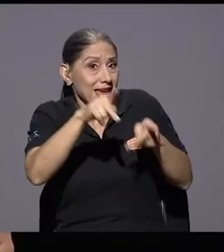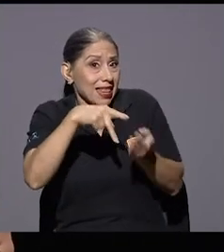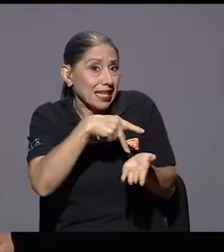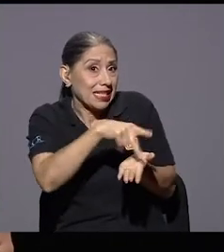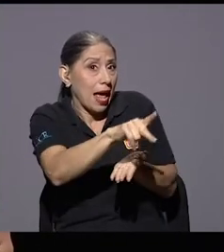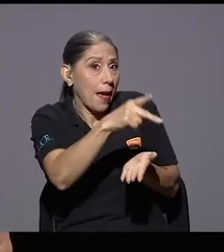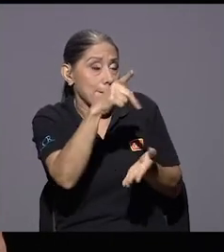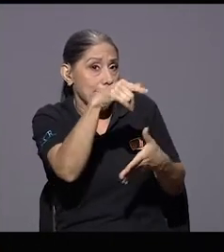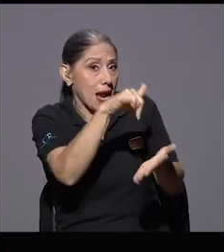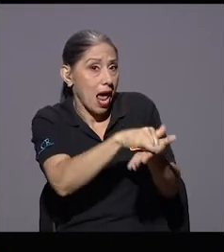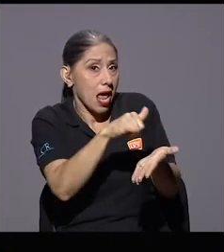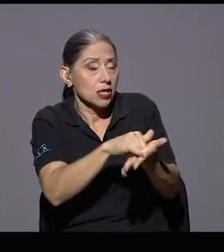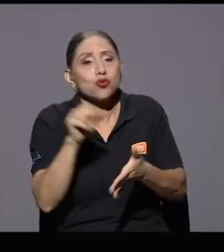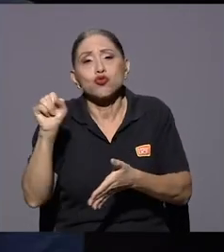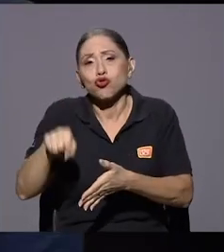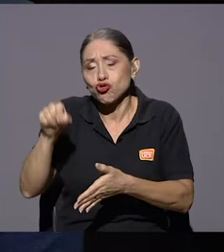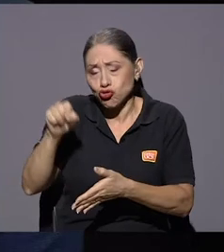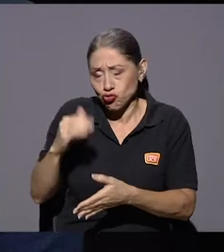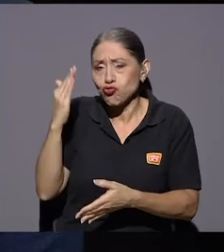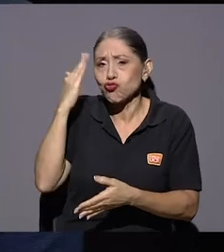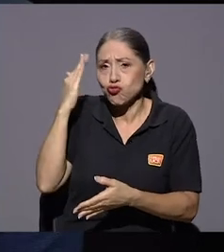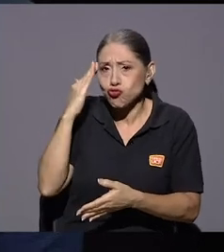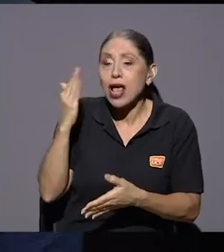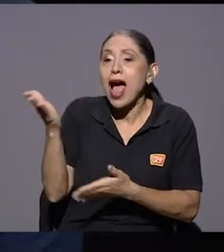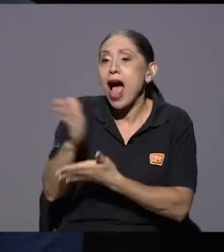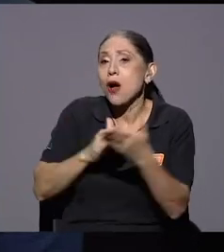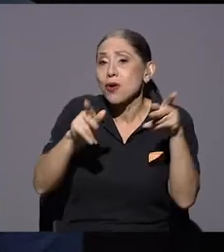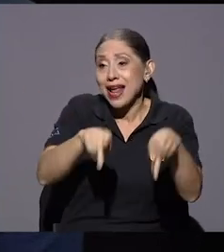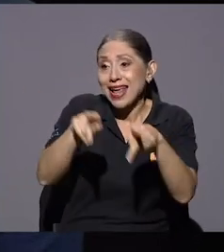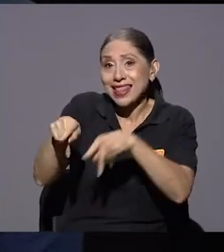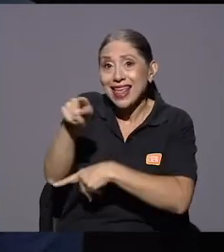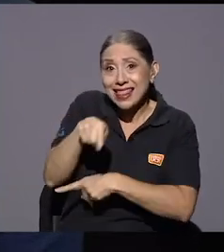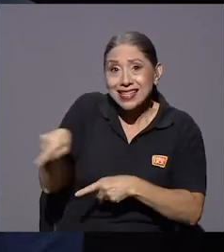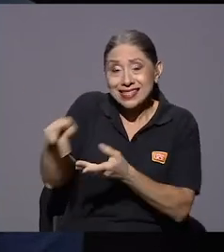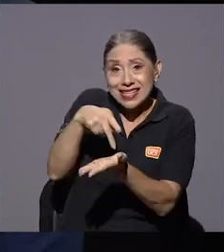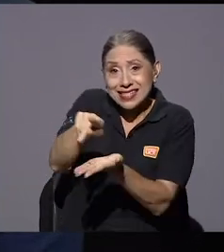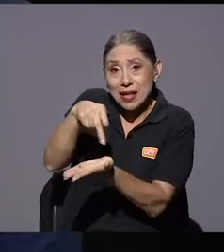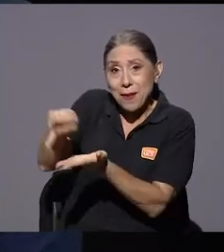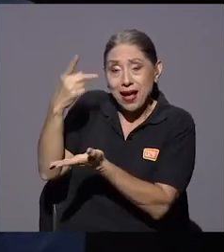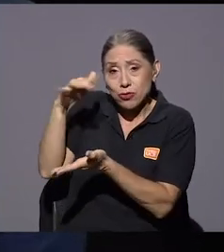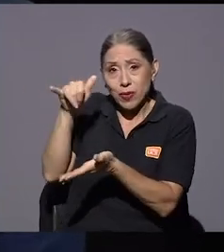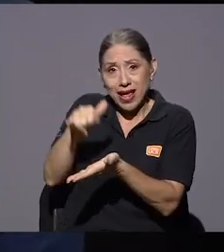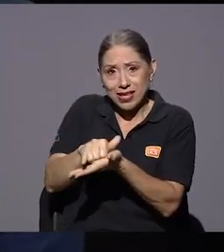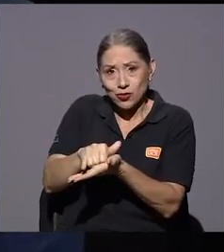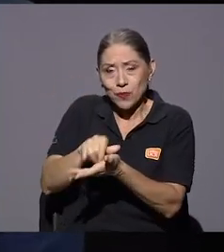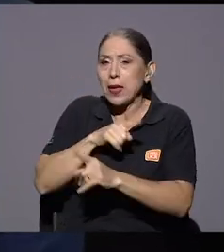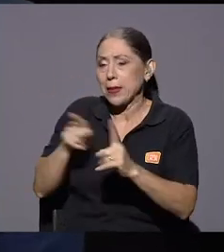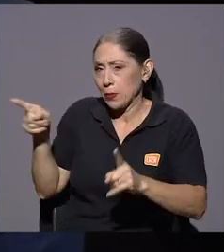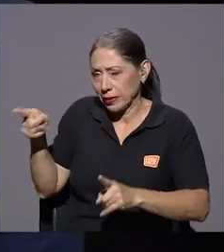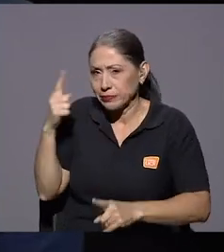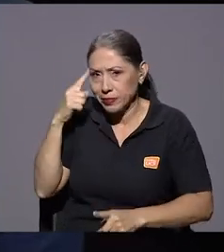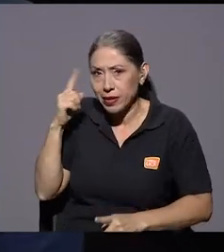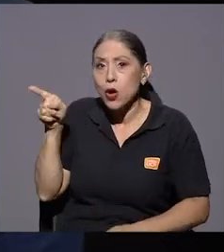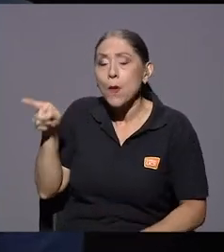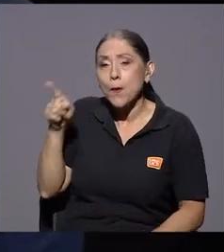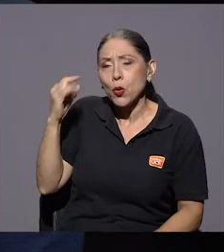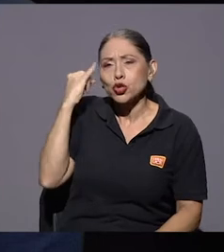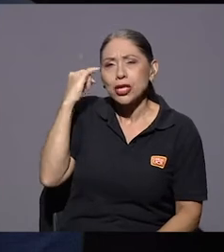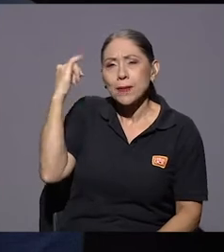yo creo que es clarísimo que hay gente que se les está pagando lo que pasa es que funciona así digamos por ejemplo vos imagínate